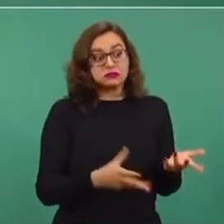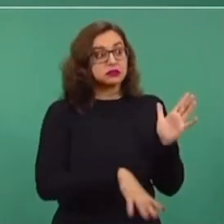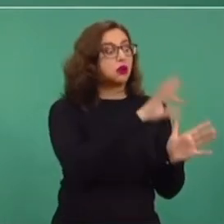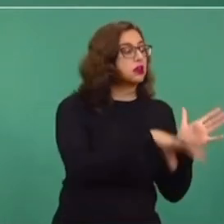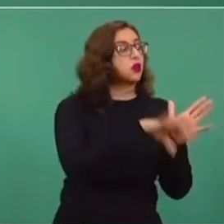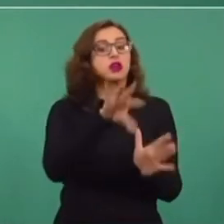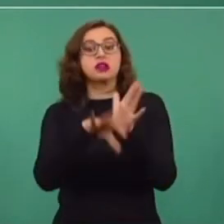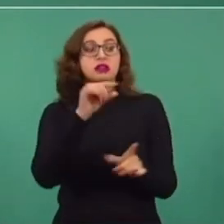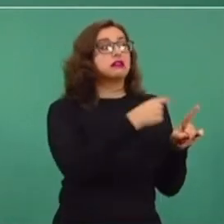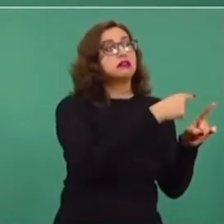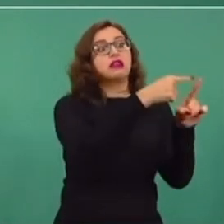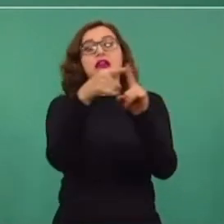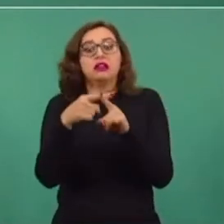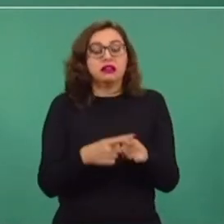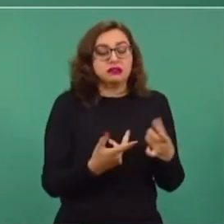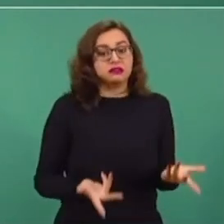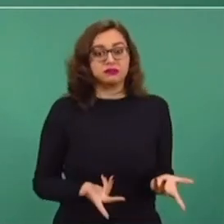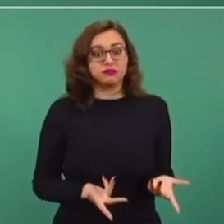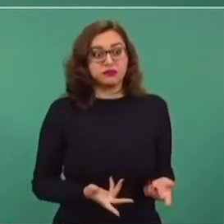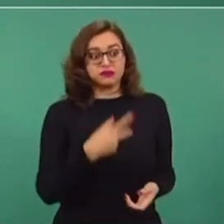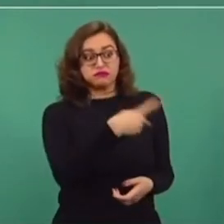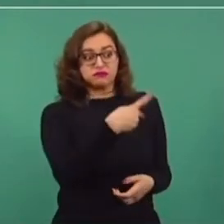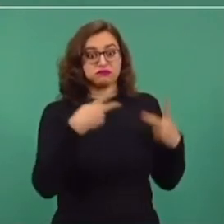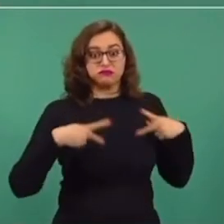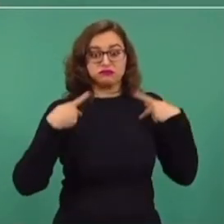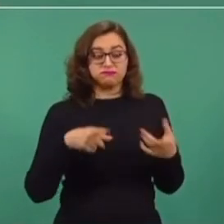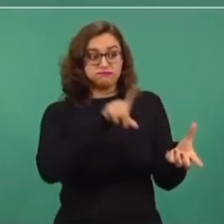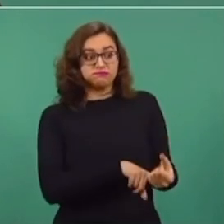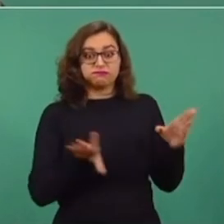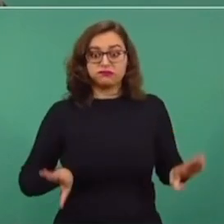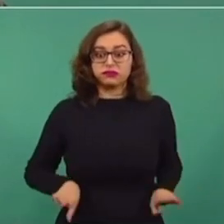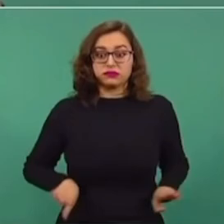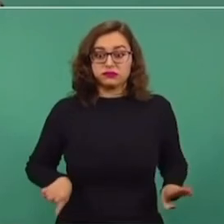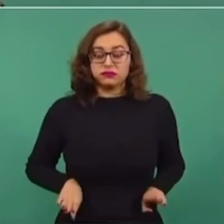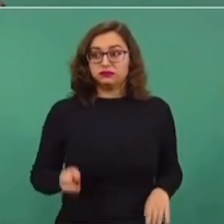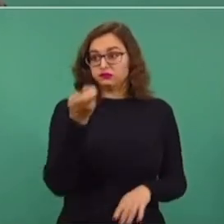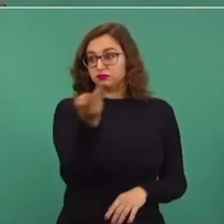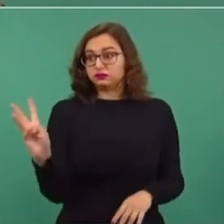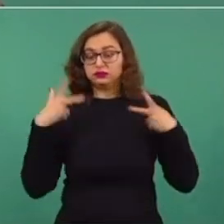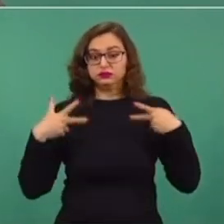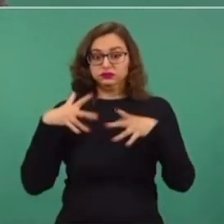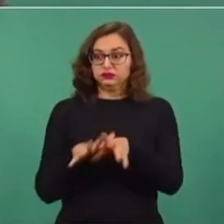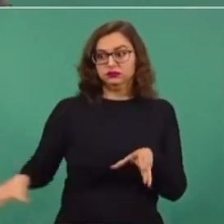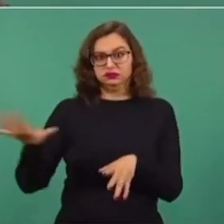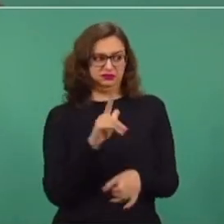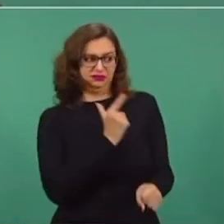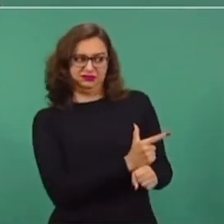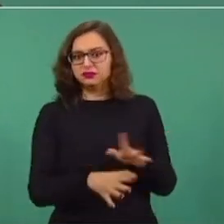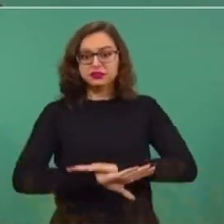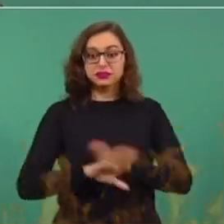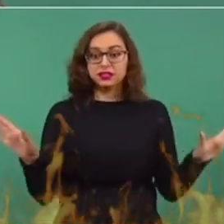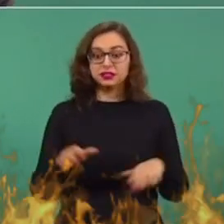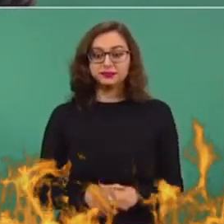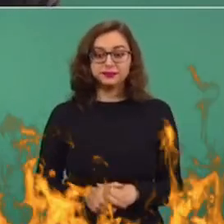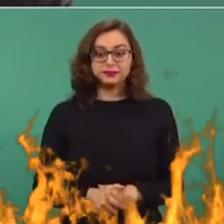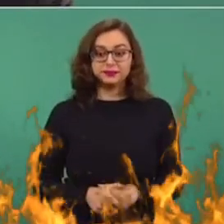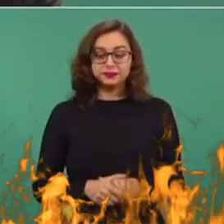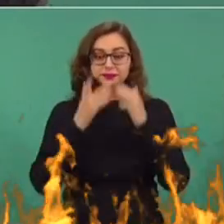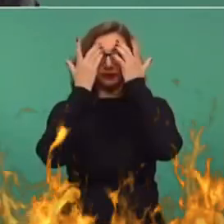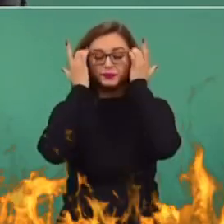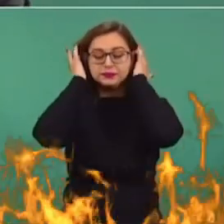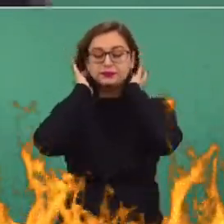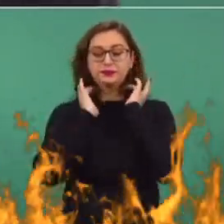Si ya nadie quiere que lo identifiquen con esos partidos y que